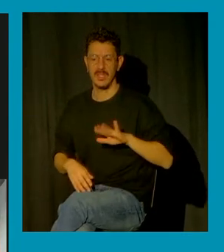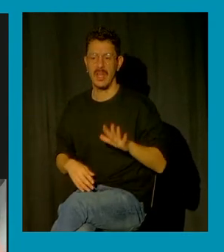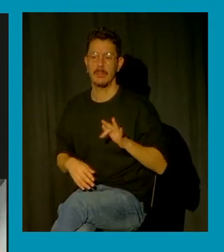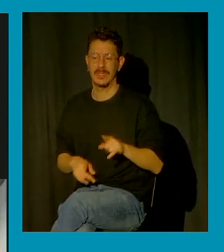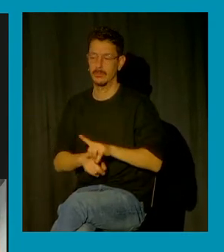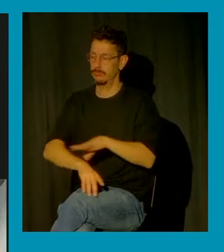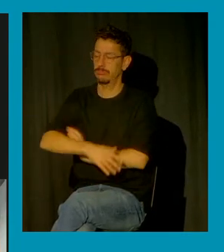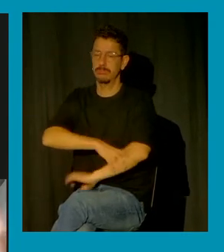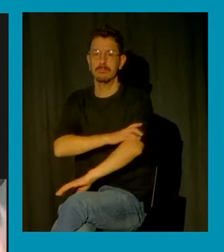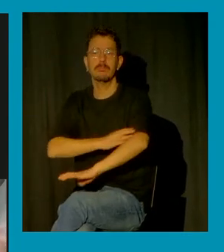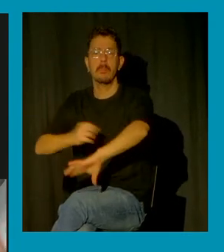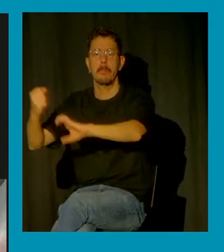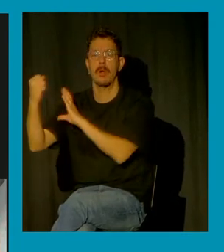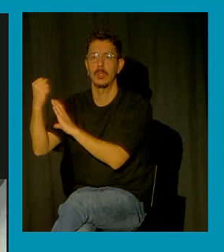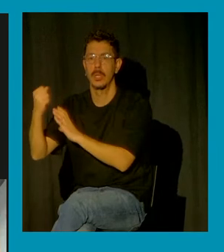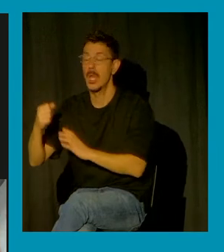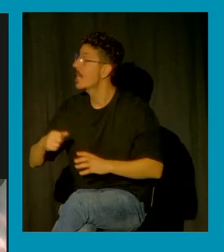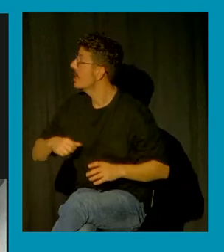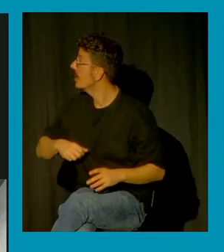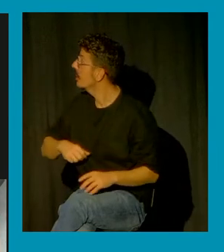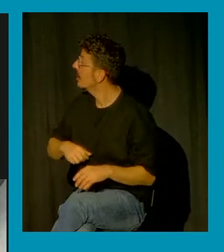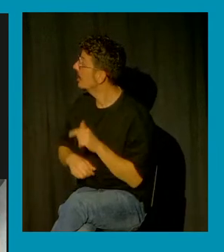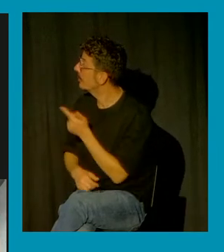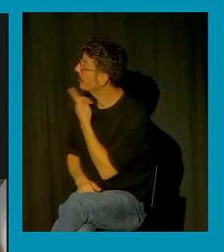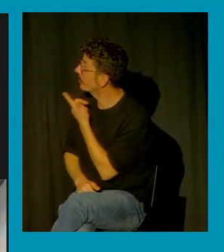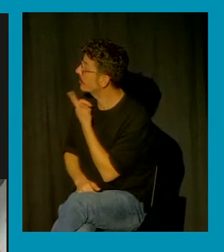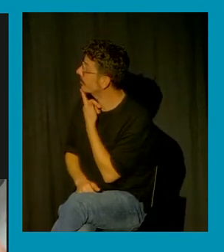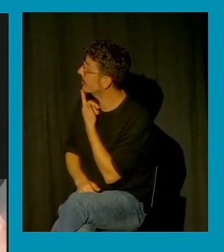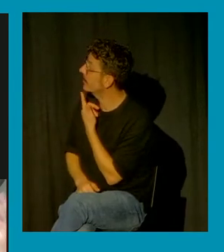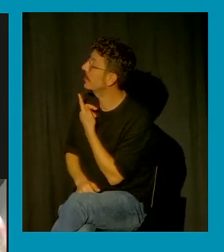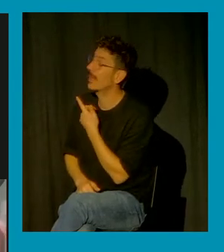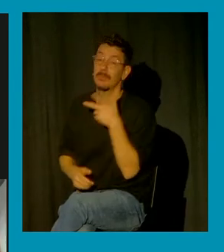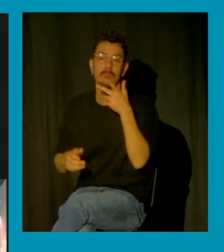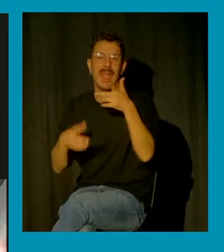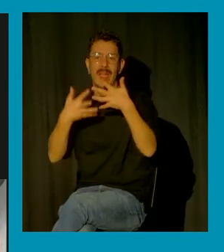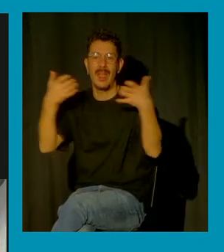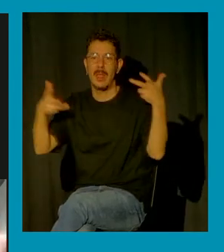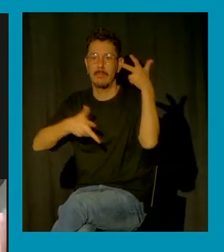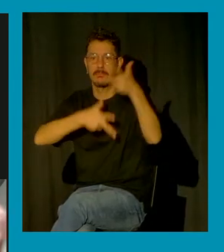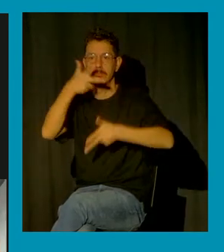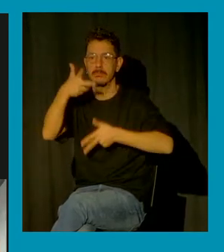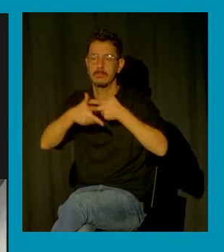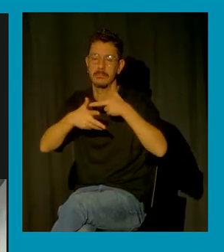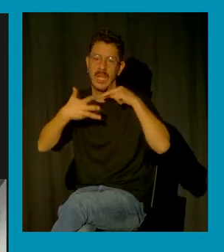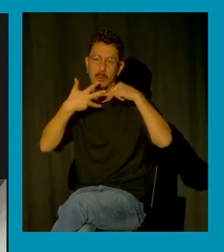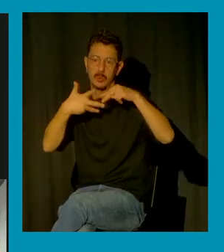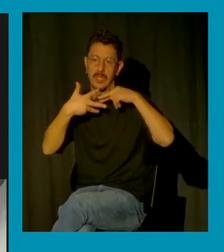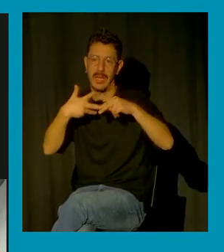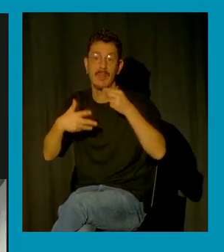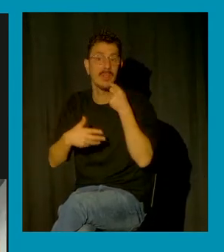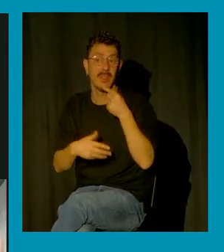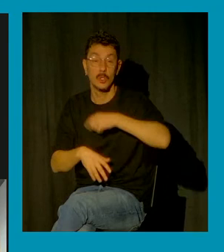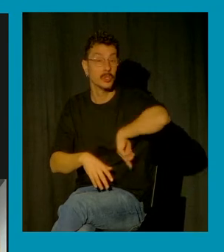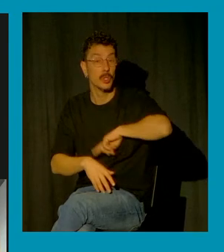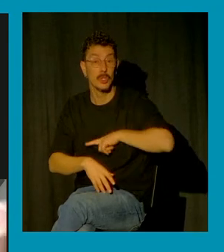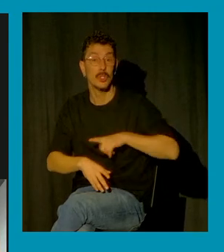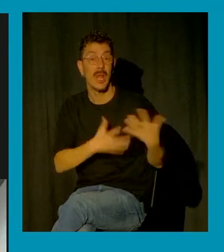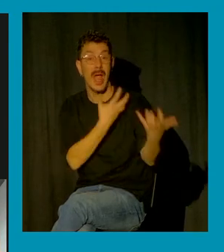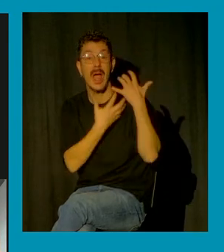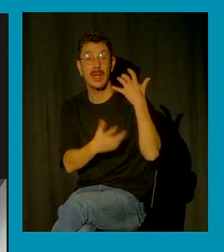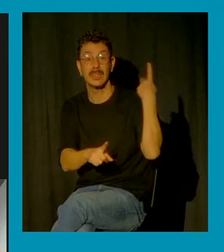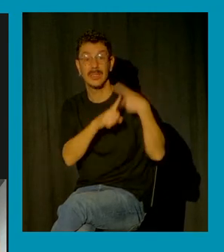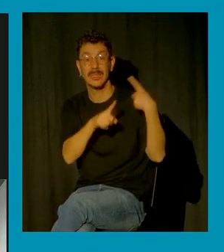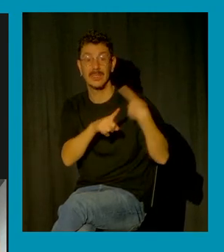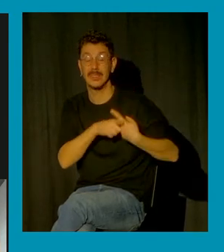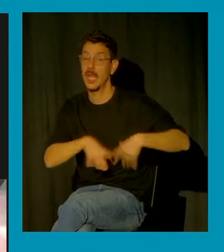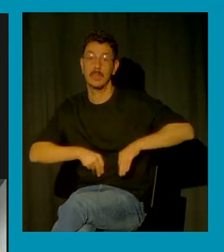que dice es que es tío no vamos a aceptar ninguna agresión sexista la calle y la noche